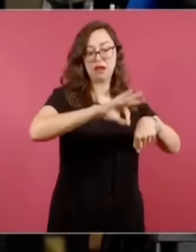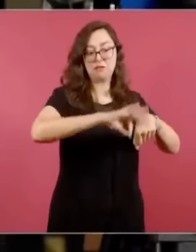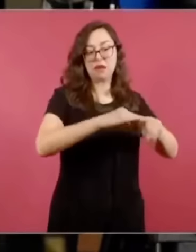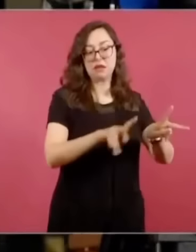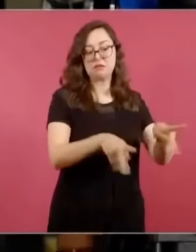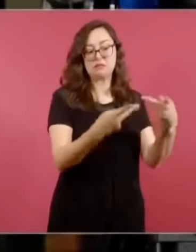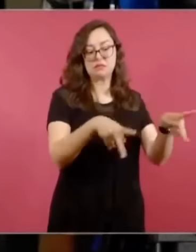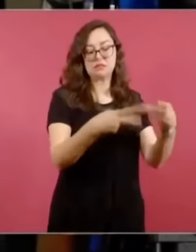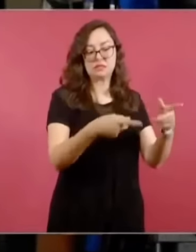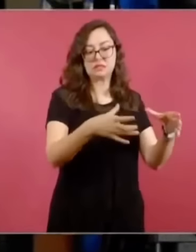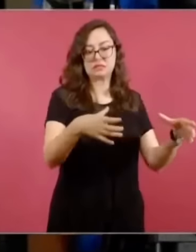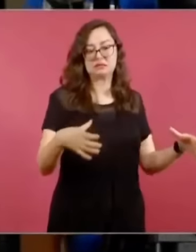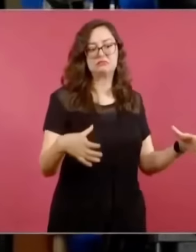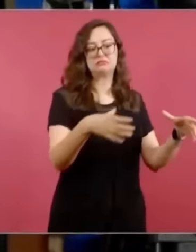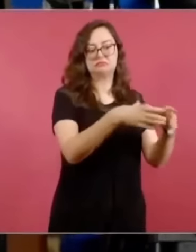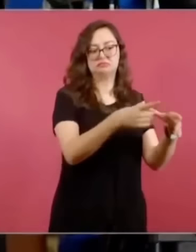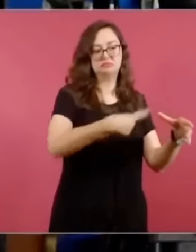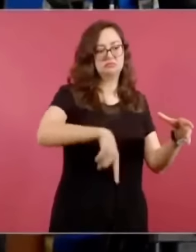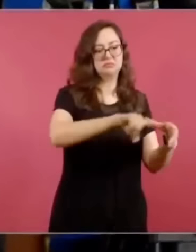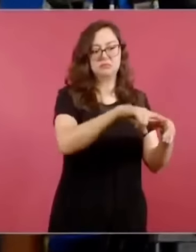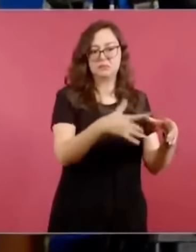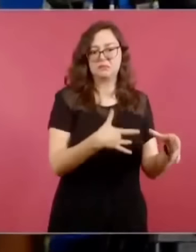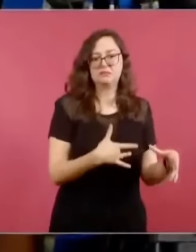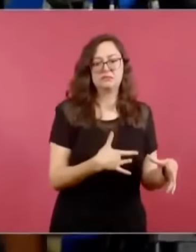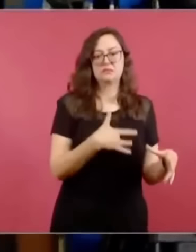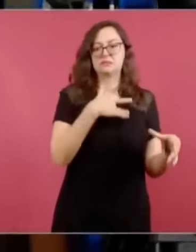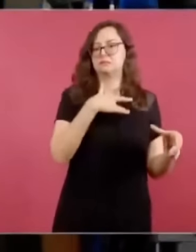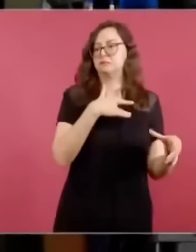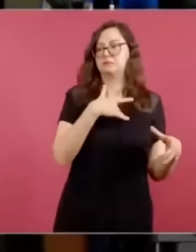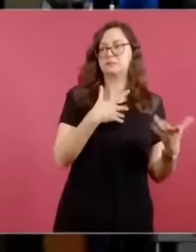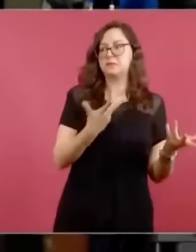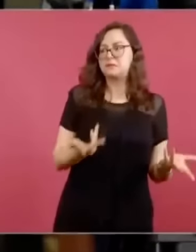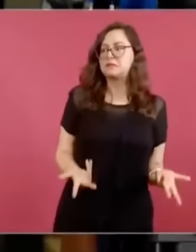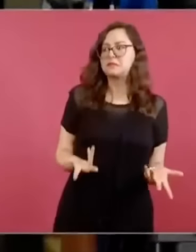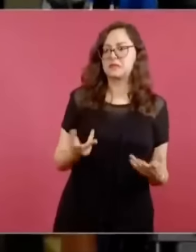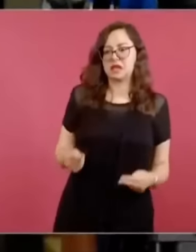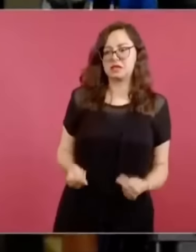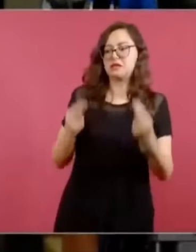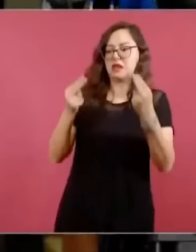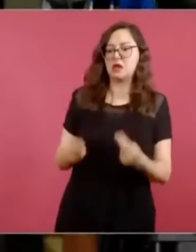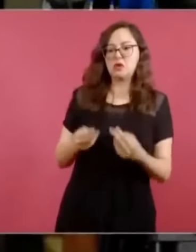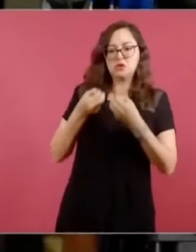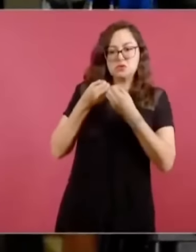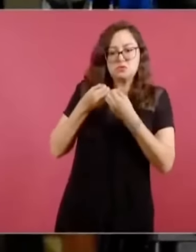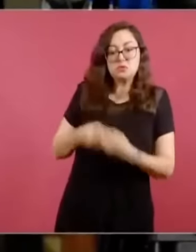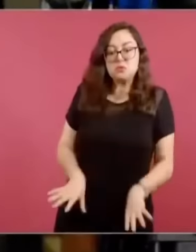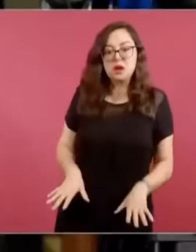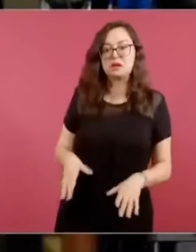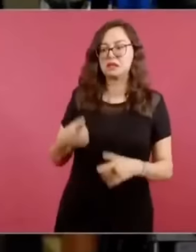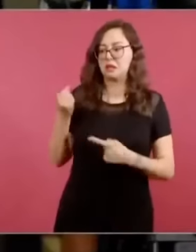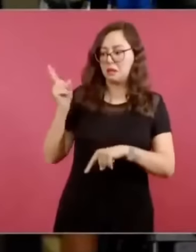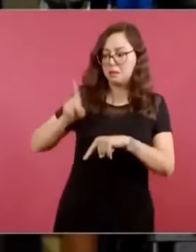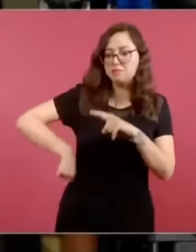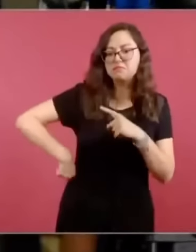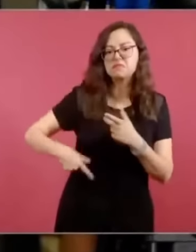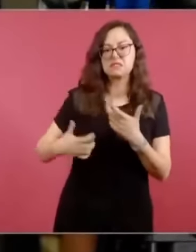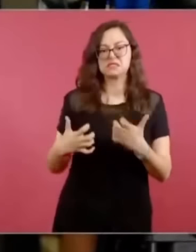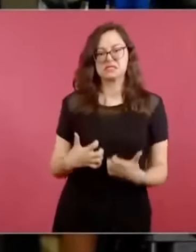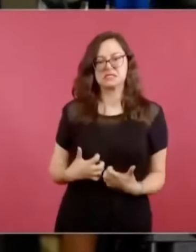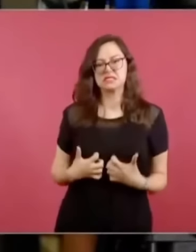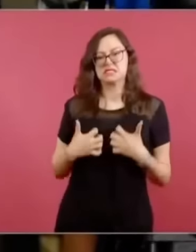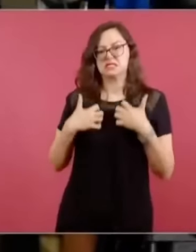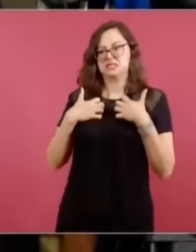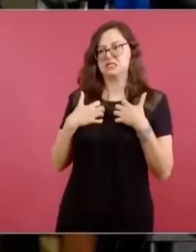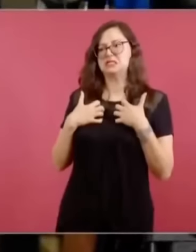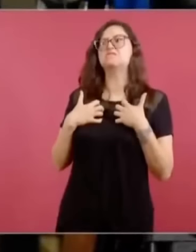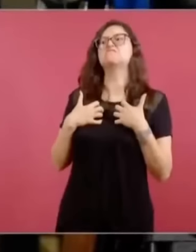estamos viendo que dentro de este llamado Cártel de las Medicinas hay un vínculo directo hacia la guerra